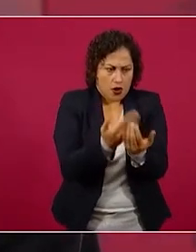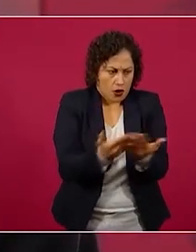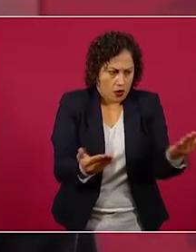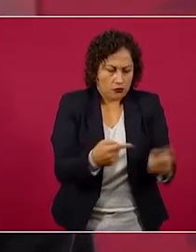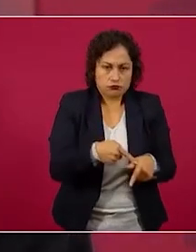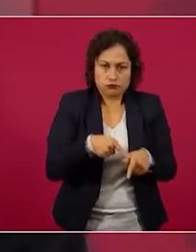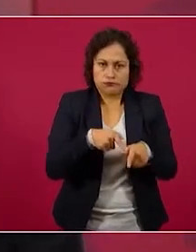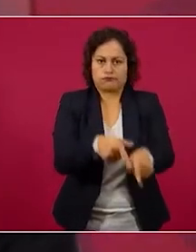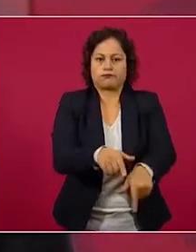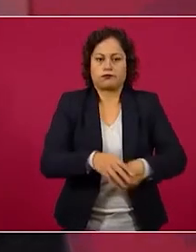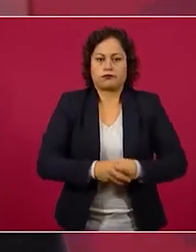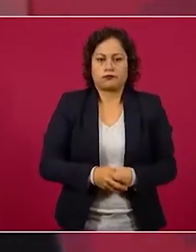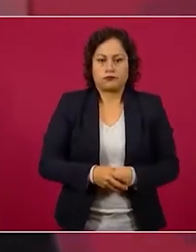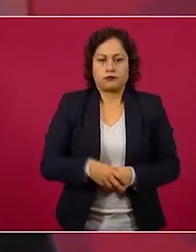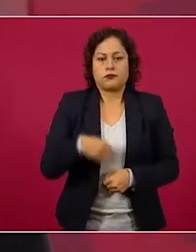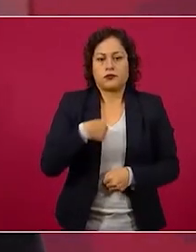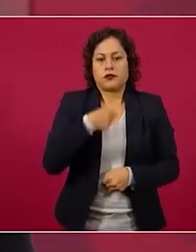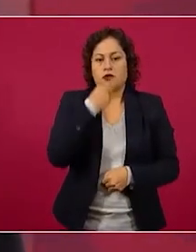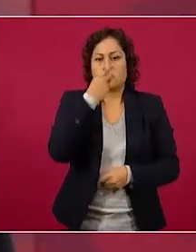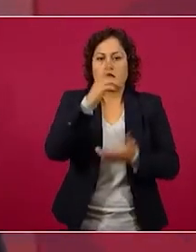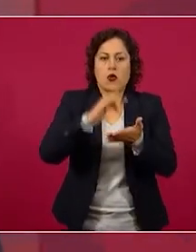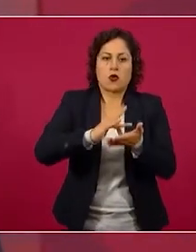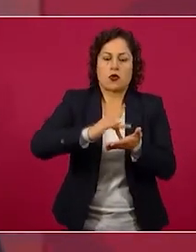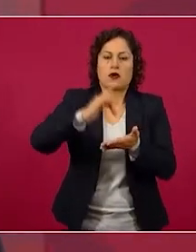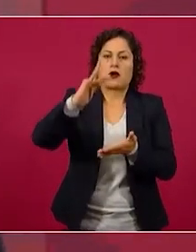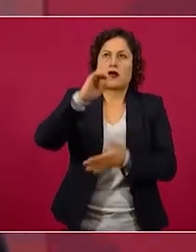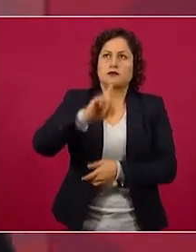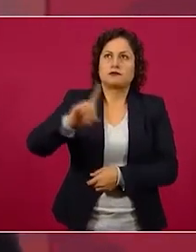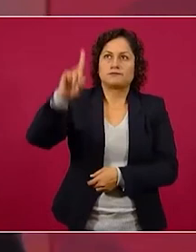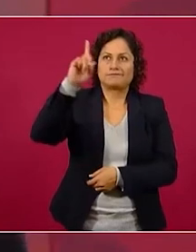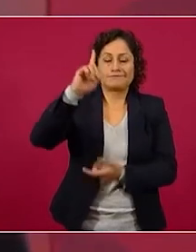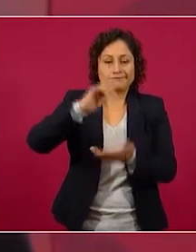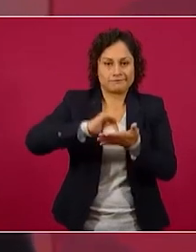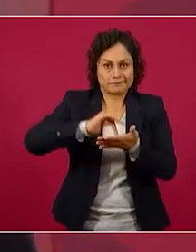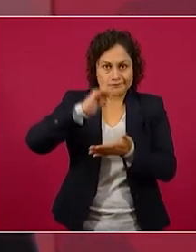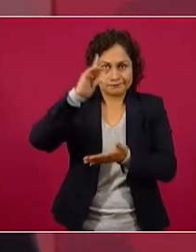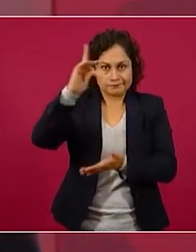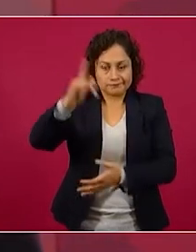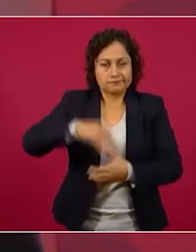y agradezco al creador de que